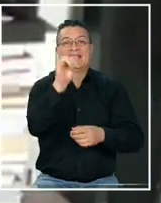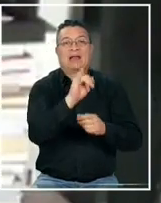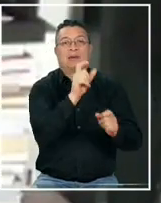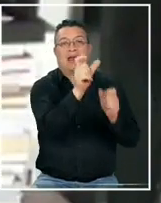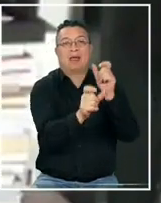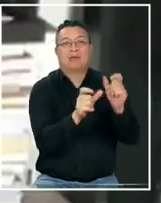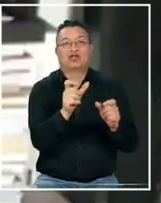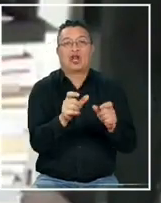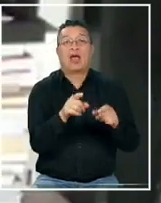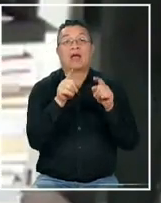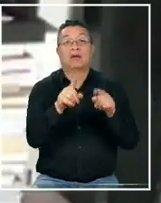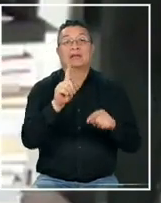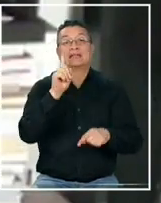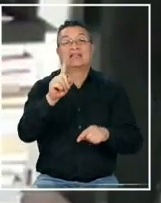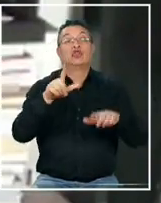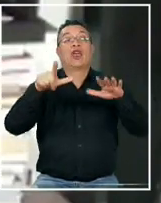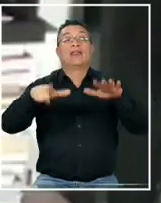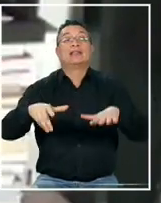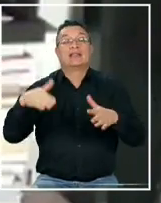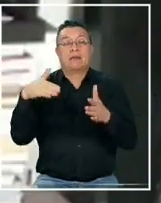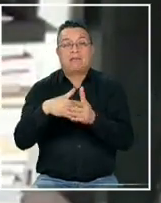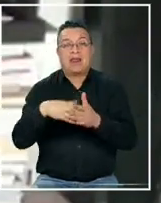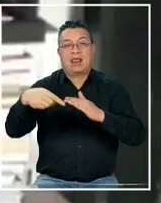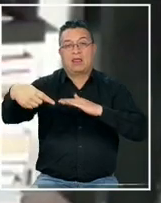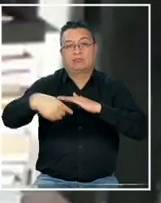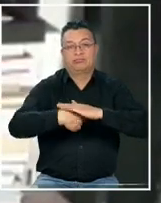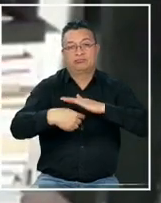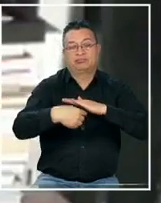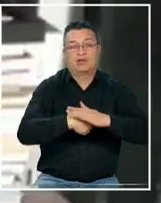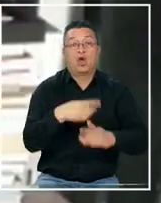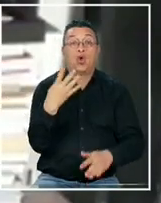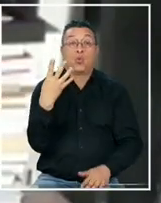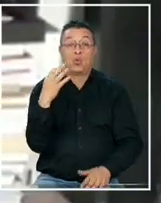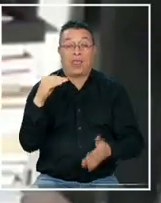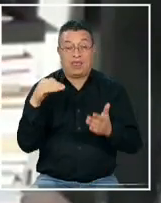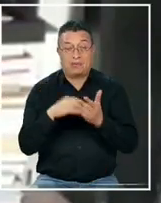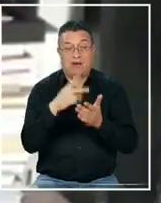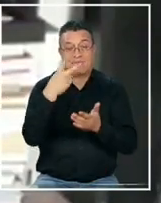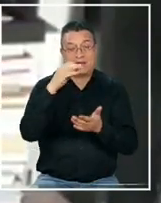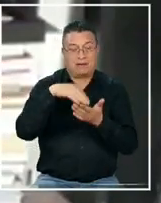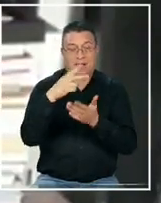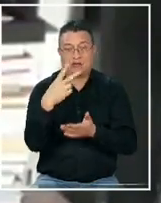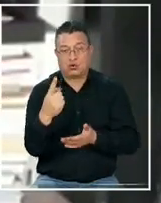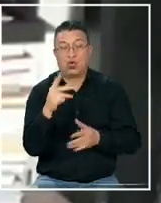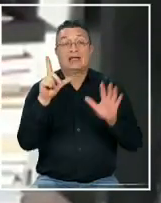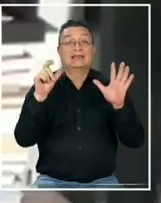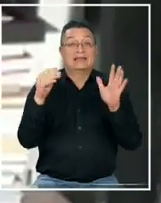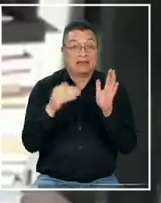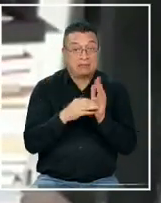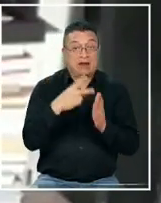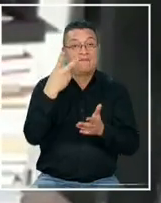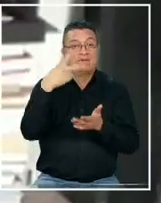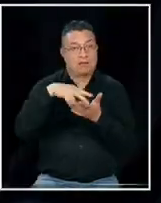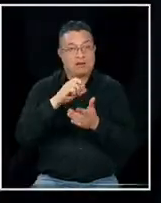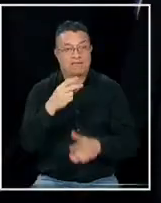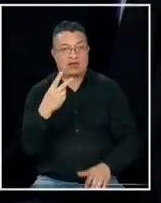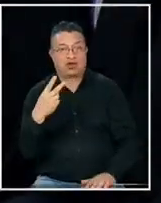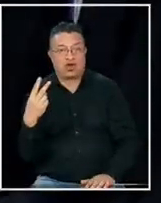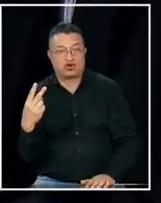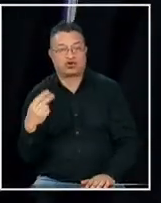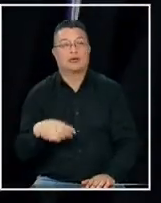son 117.000 ingresos. 40.000 en el 2021, 70.000 en el 2022.